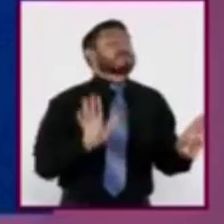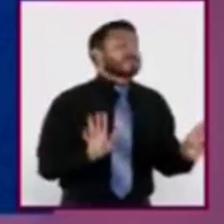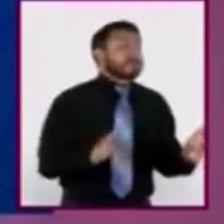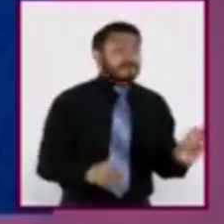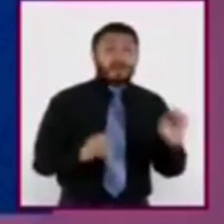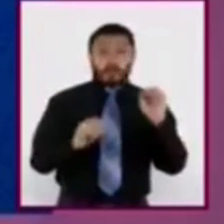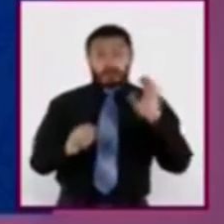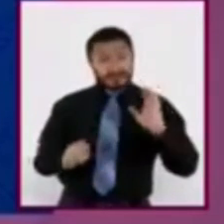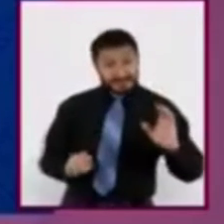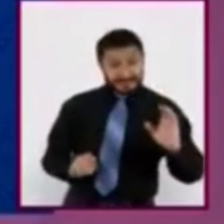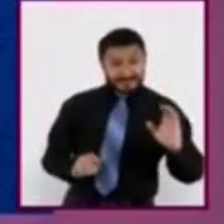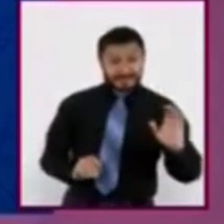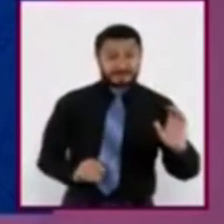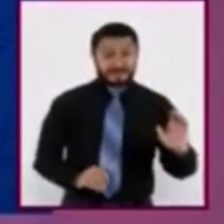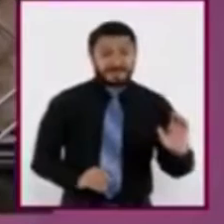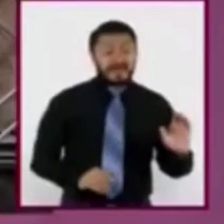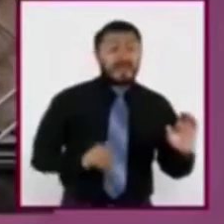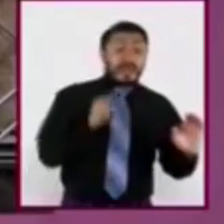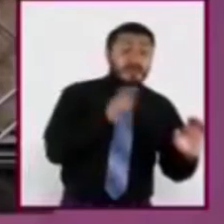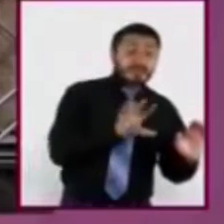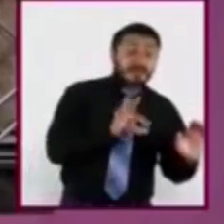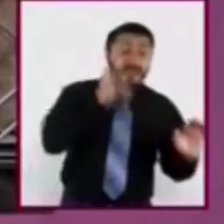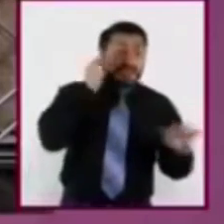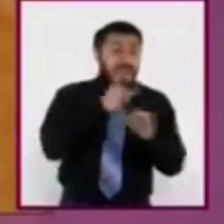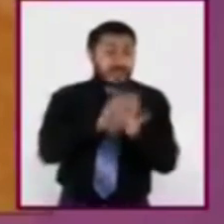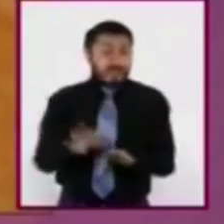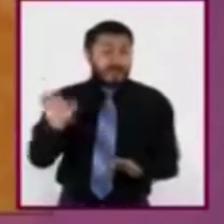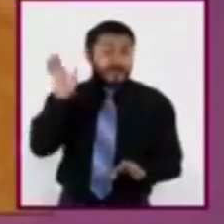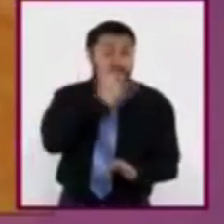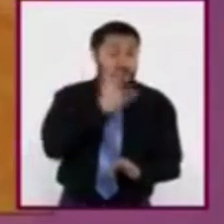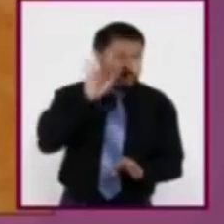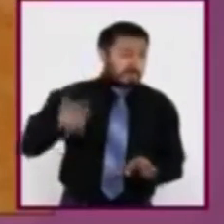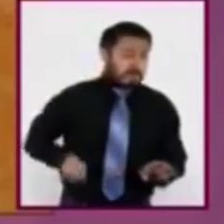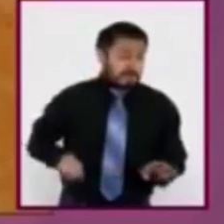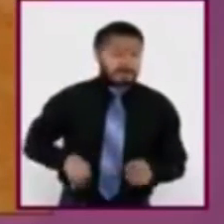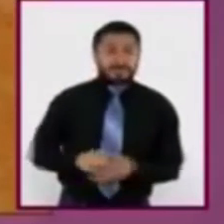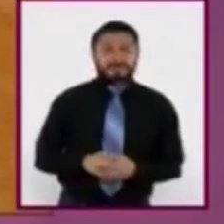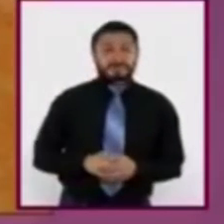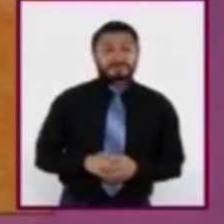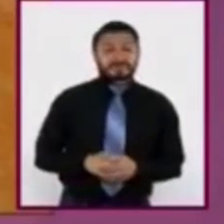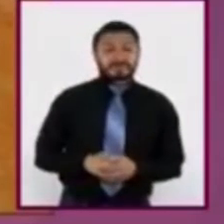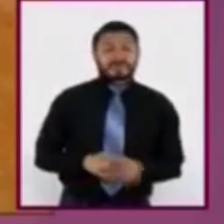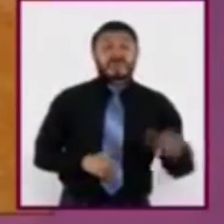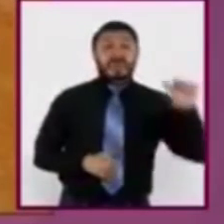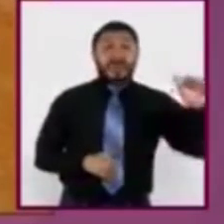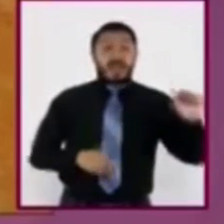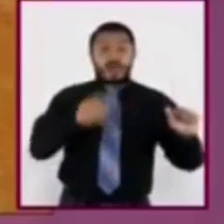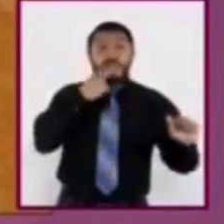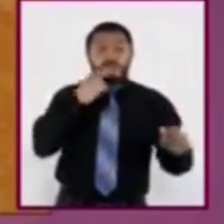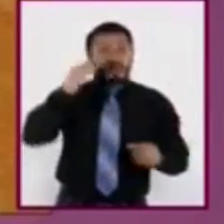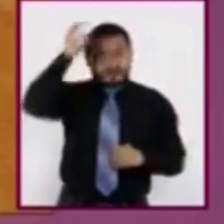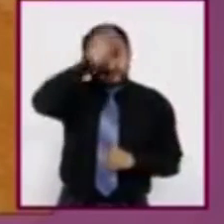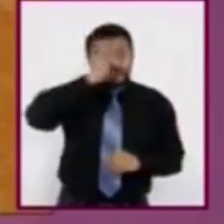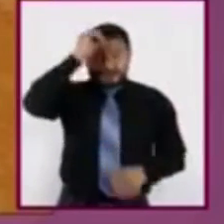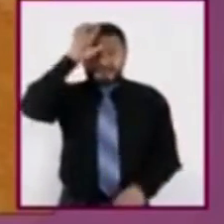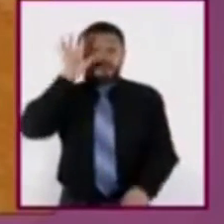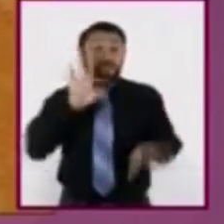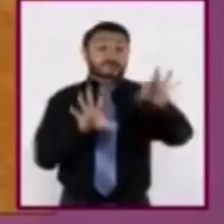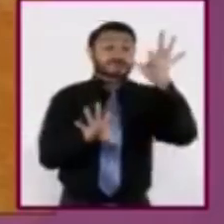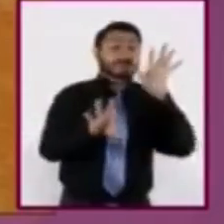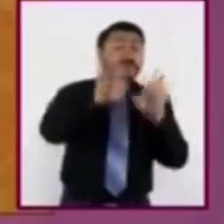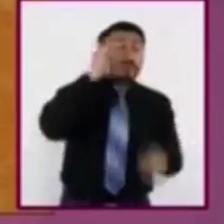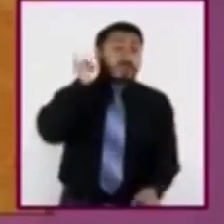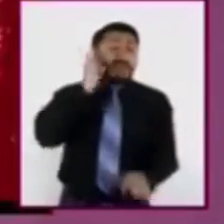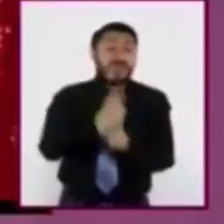Elegir los datos que llamen nuestra atención. Aplicar criterios de selección para hallar fuentes confiables.